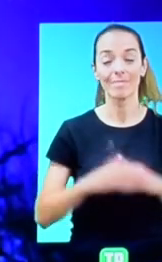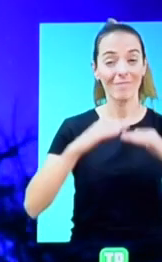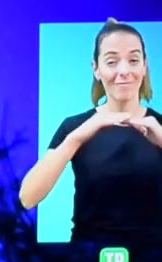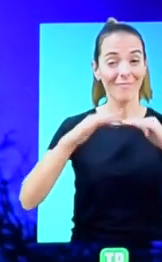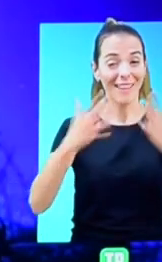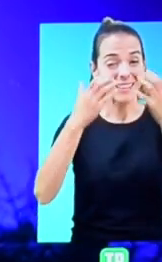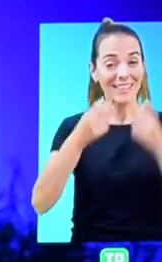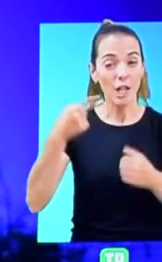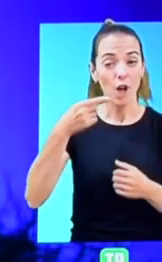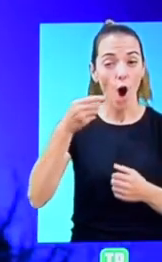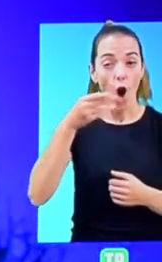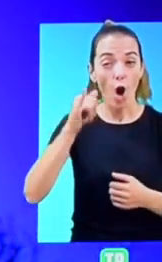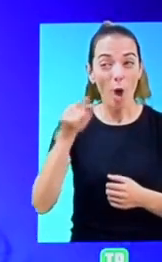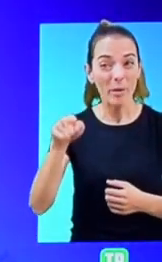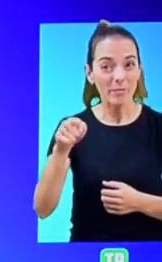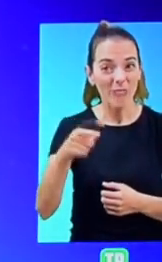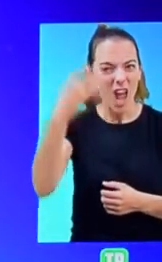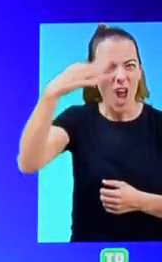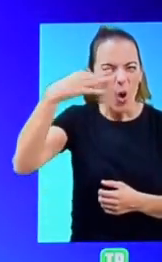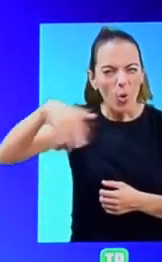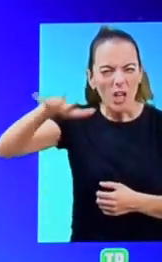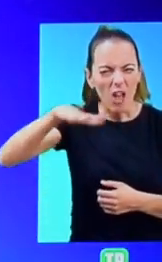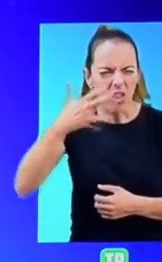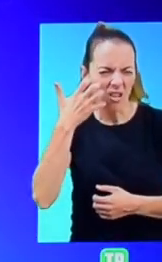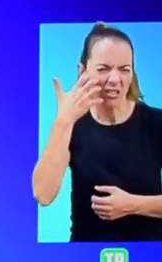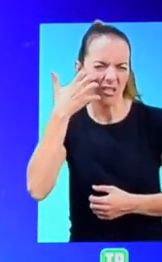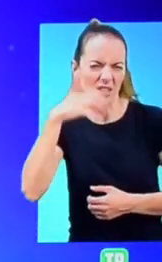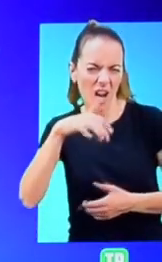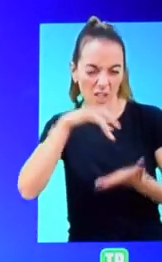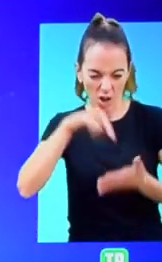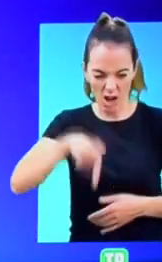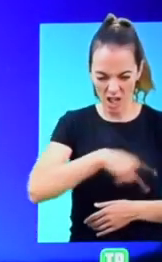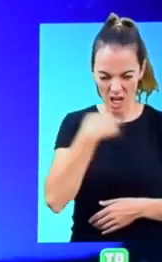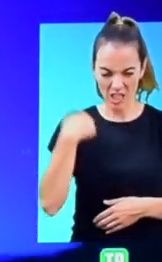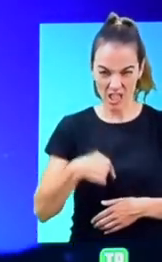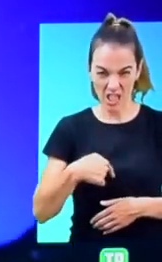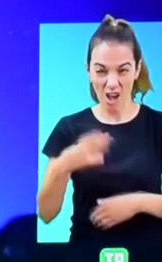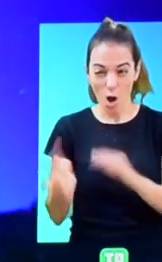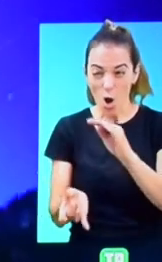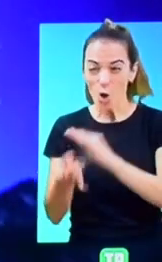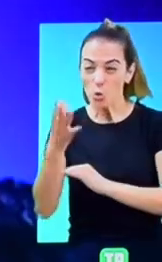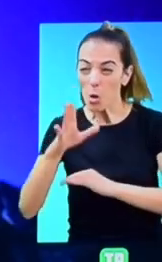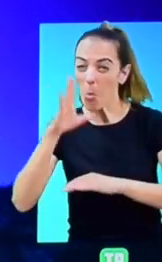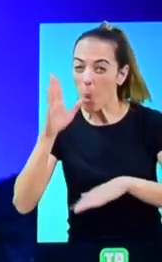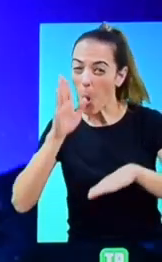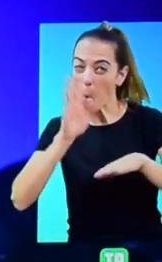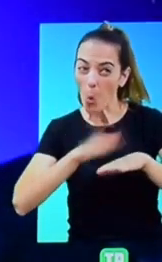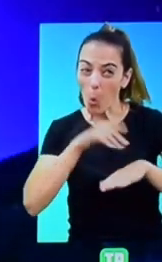El desierto del Gobi no es el único ambiente inusual en China originado por el techo del mundo.